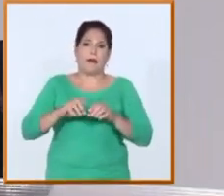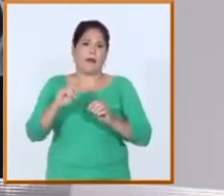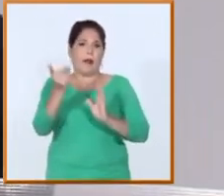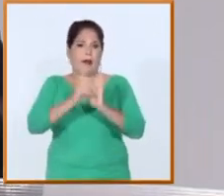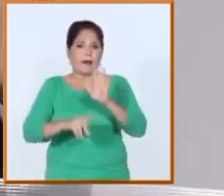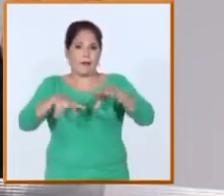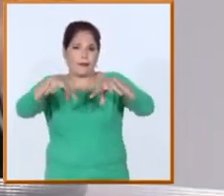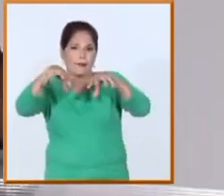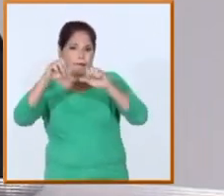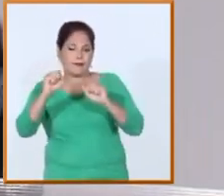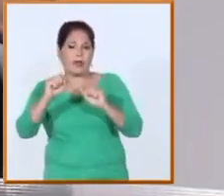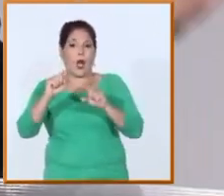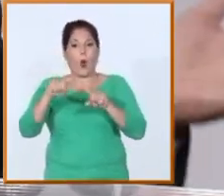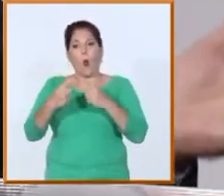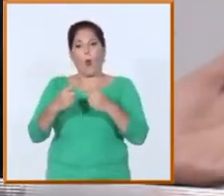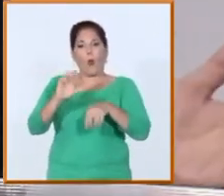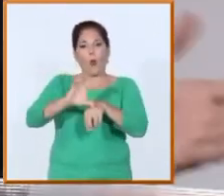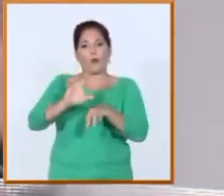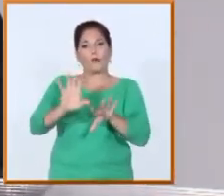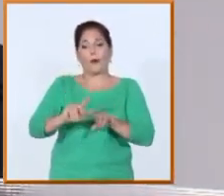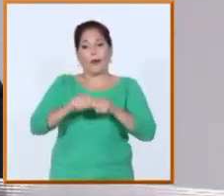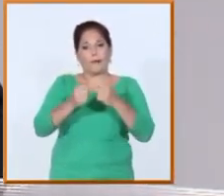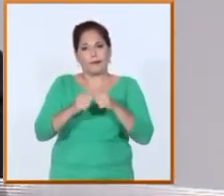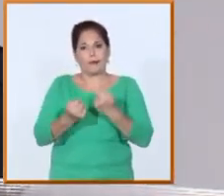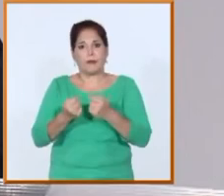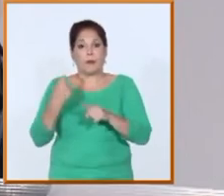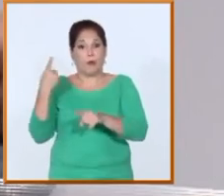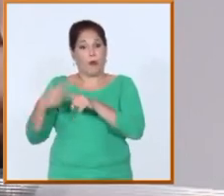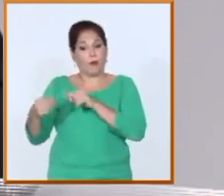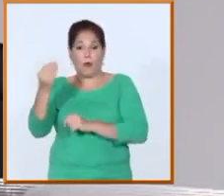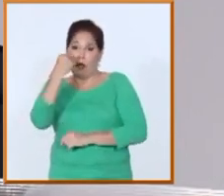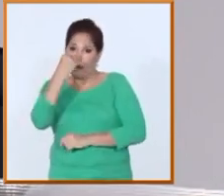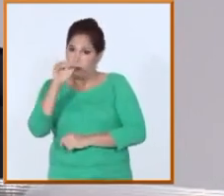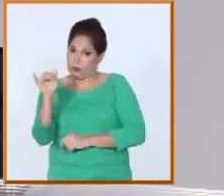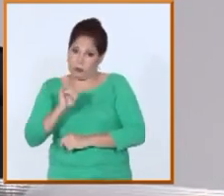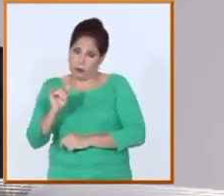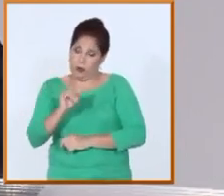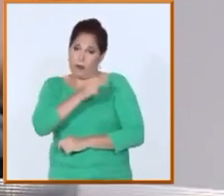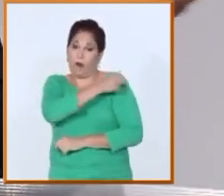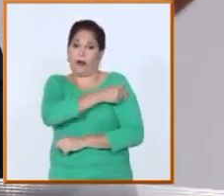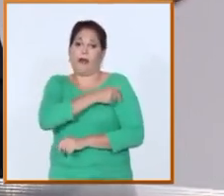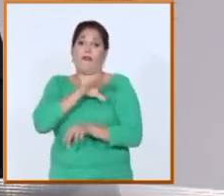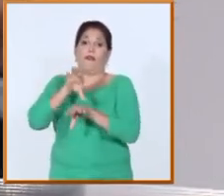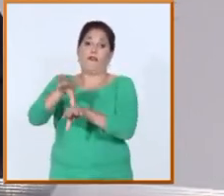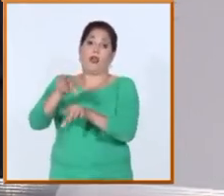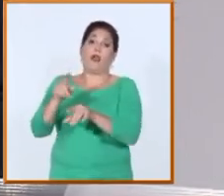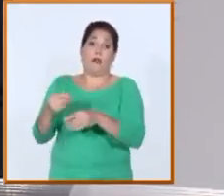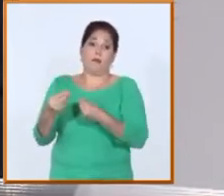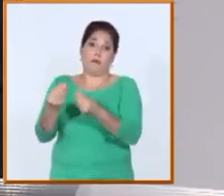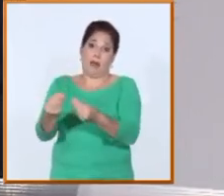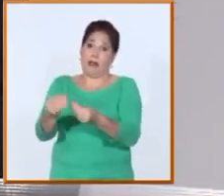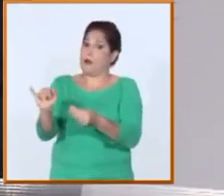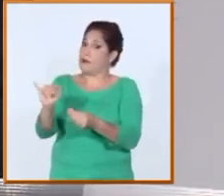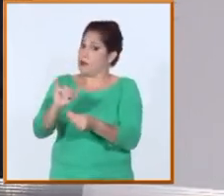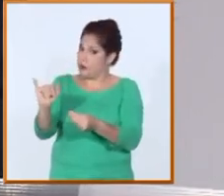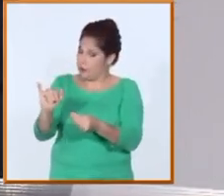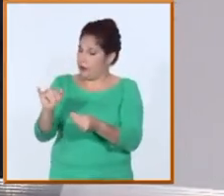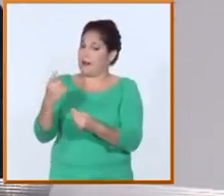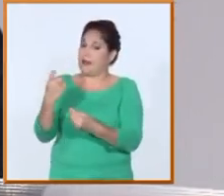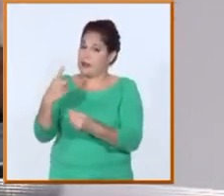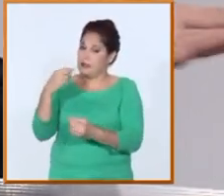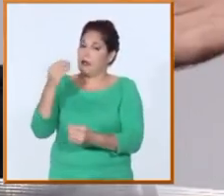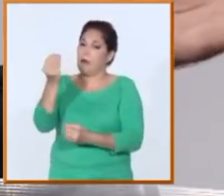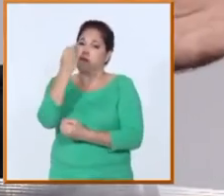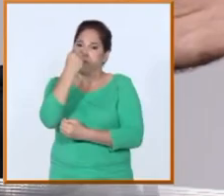logístico, o el tema incluso de la alimentación, en algunos casos, porque también para las instituciones es complejo poder garantizar